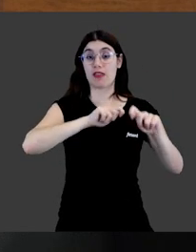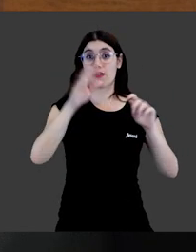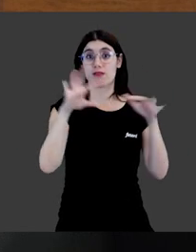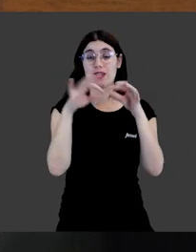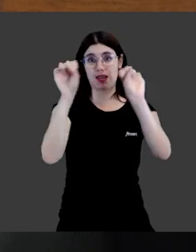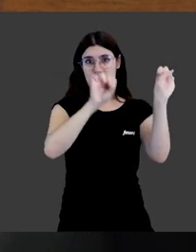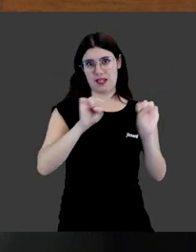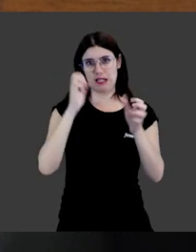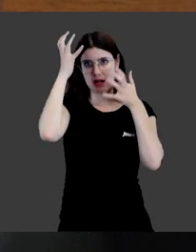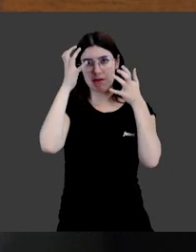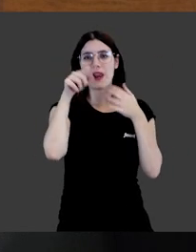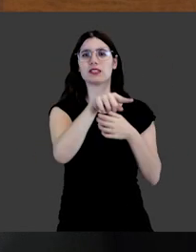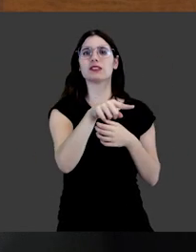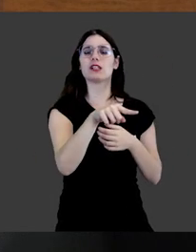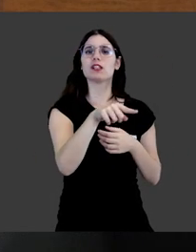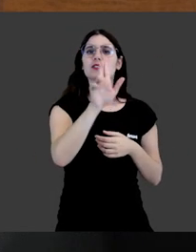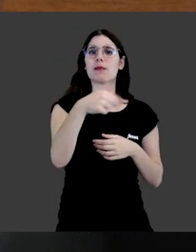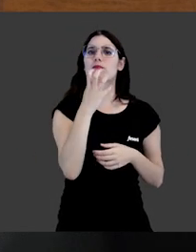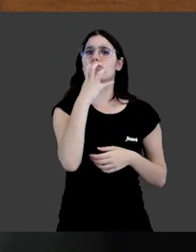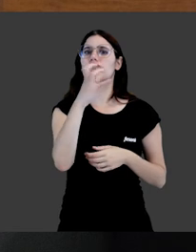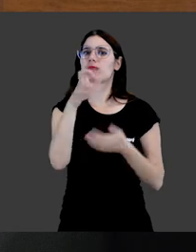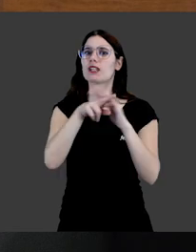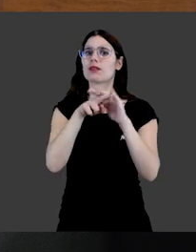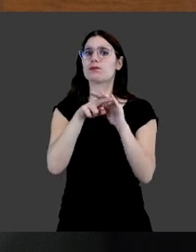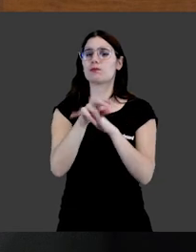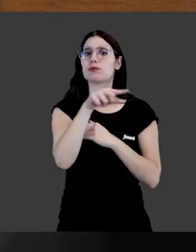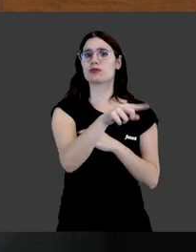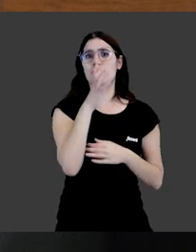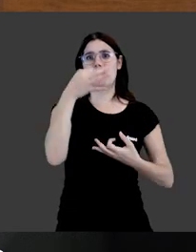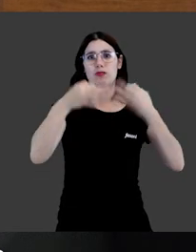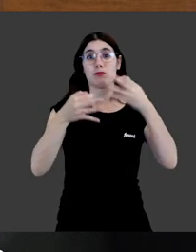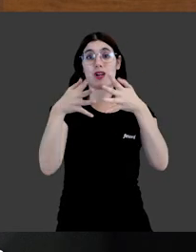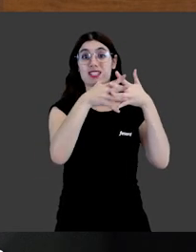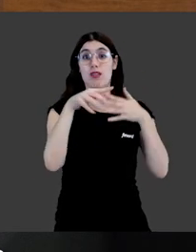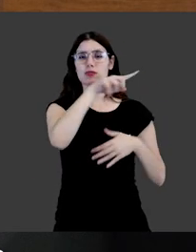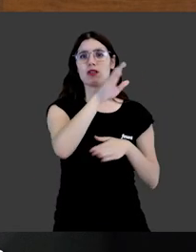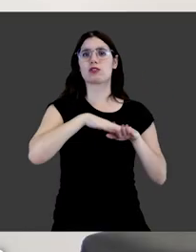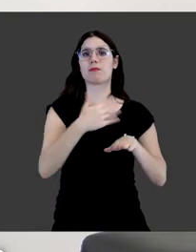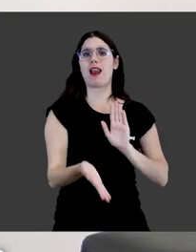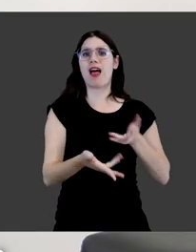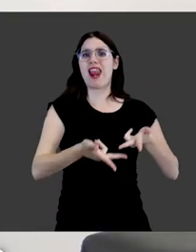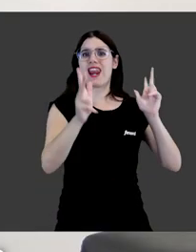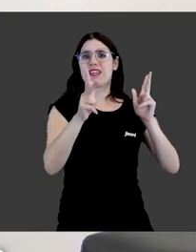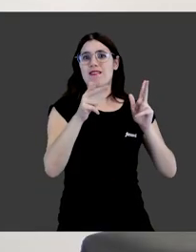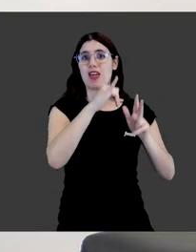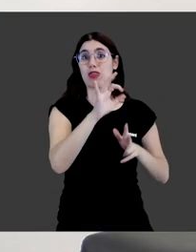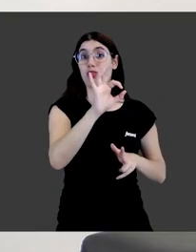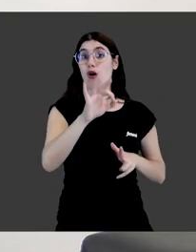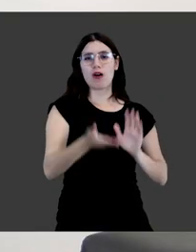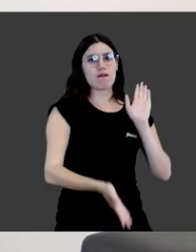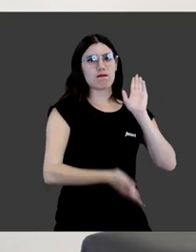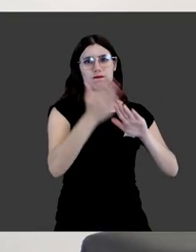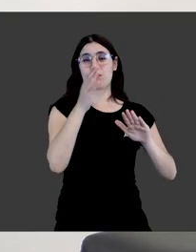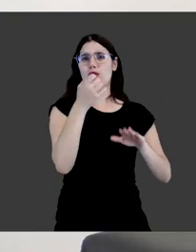relacionada con la defensa de los animales interpuso también un recurso de habeas corpus ante un tribunal estadounidense para que lo liberaran del